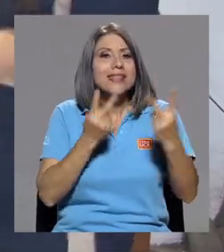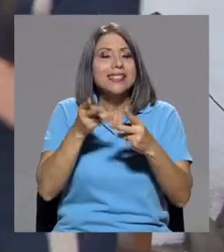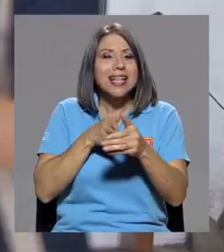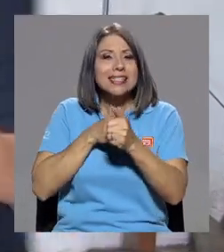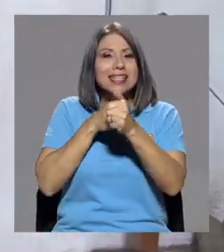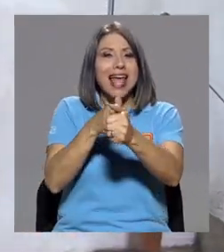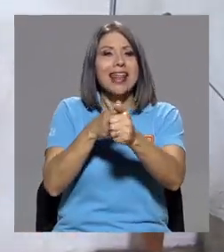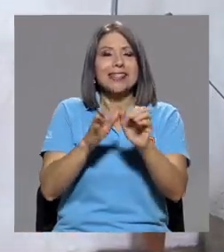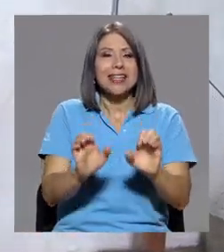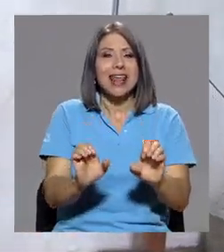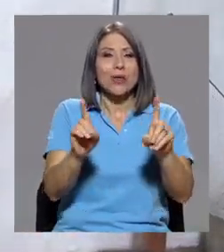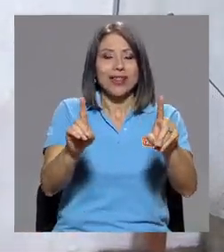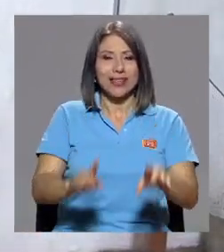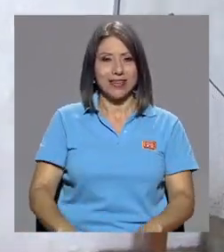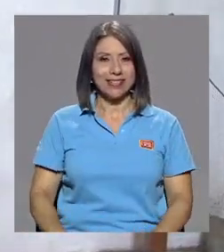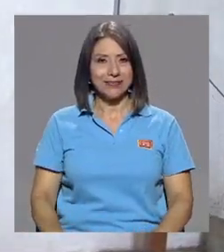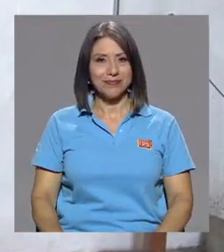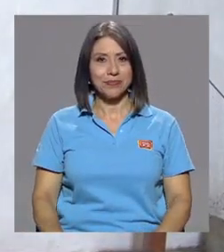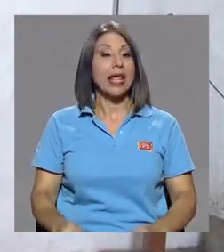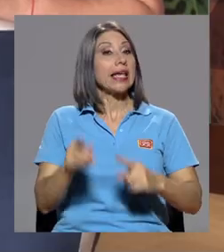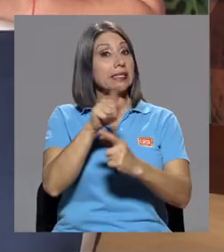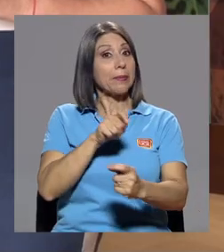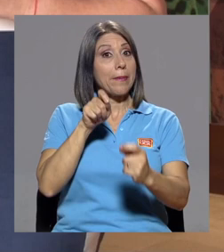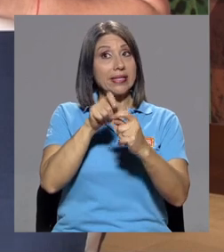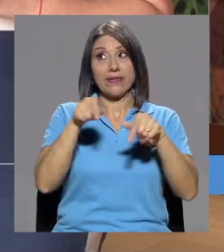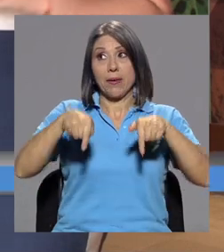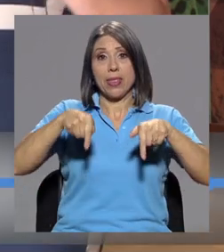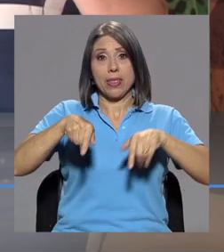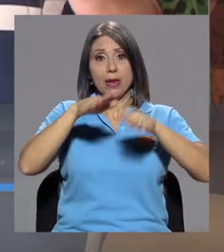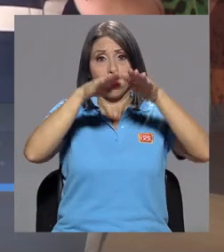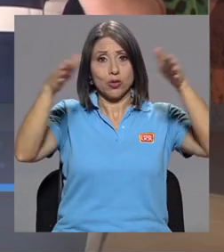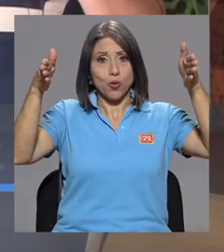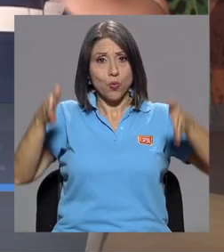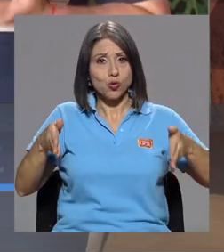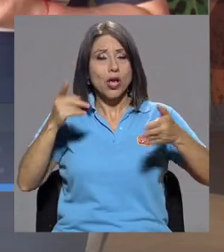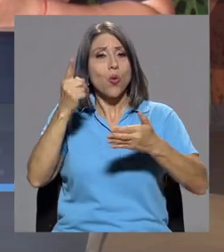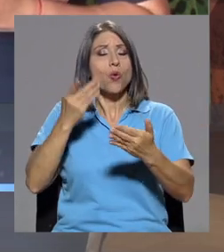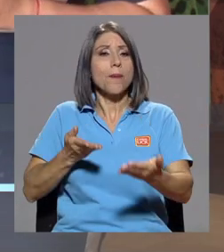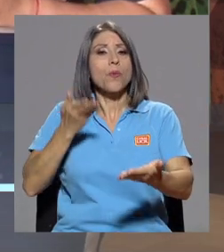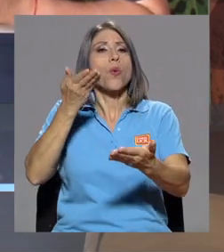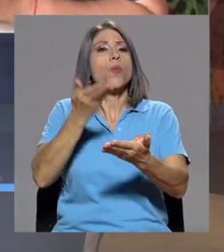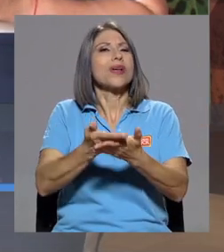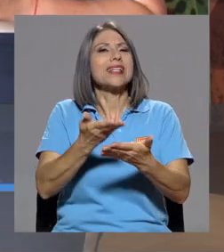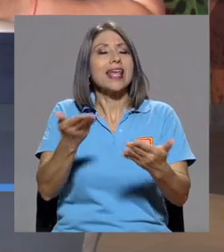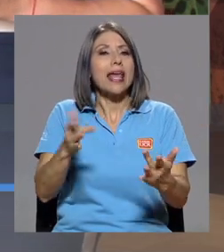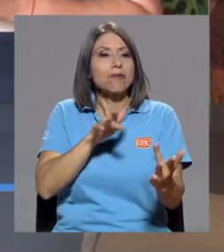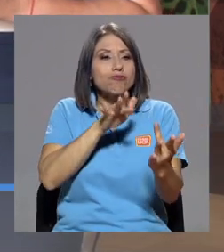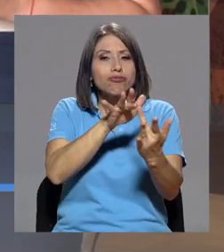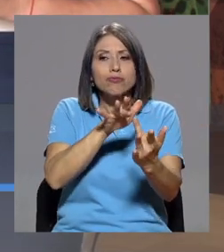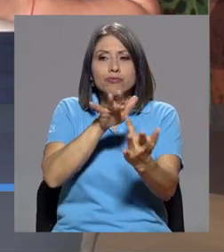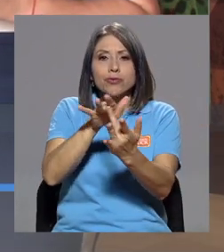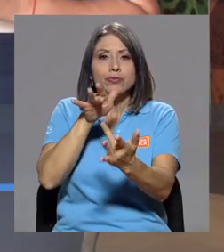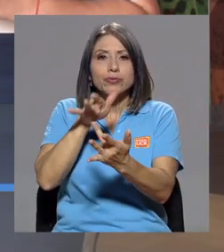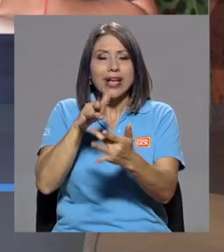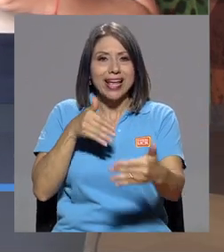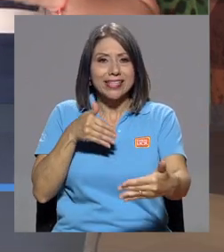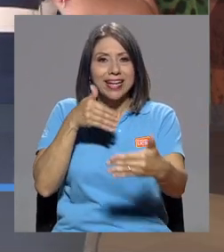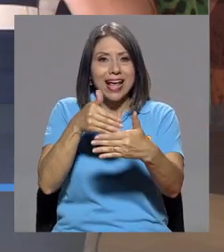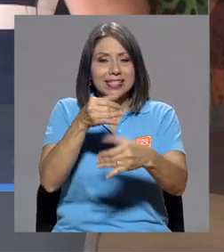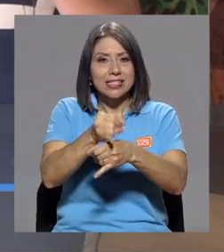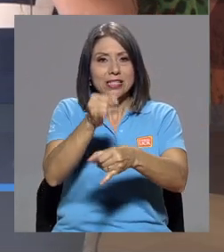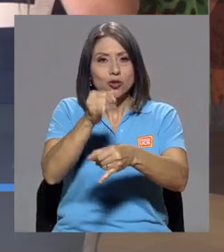y educativas. Específicamente nuestro museo tiene la propuesta de acercarse a las instituciones educativas para